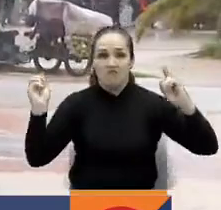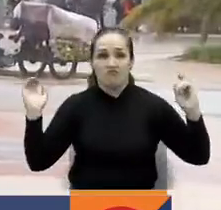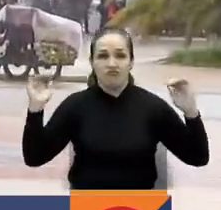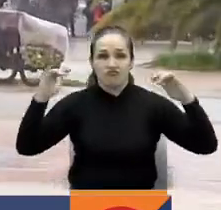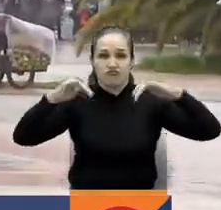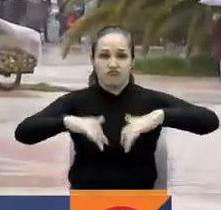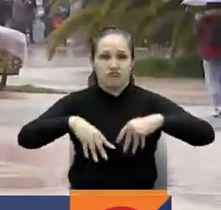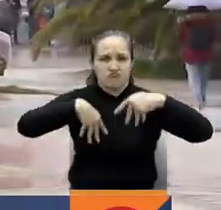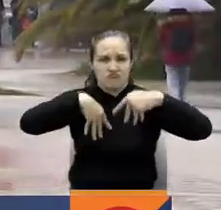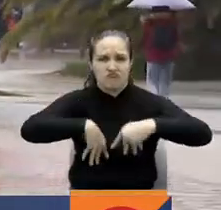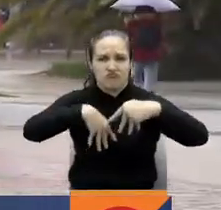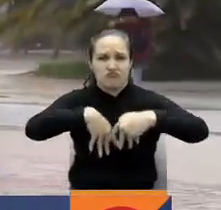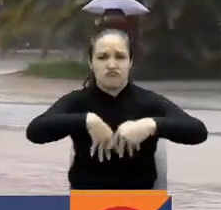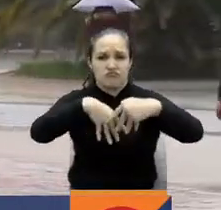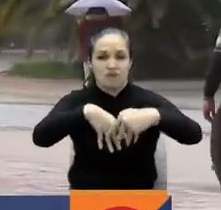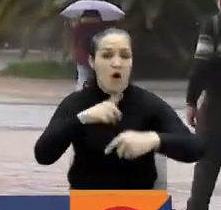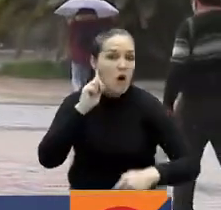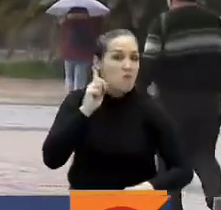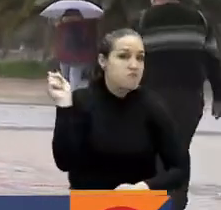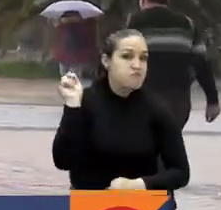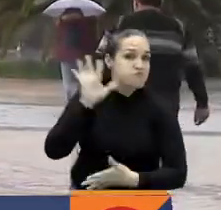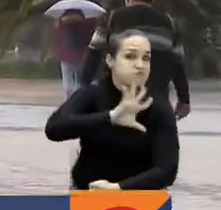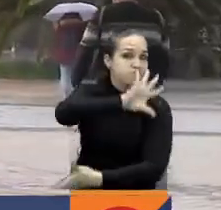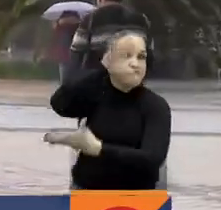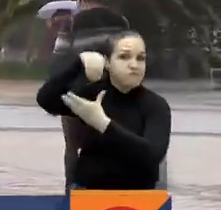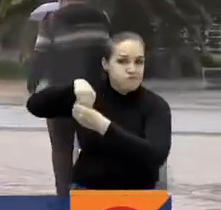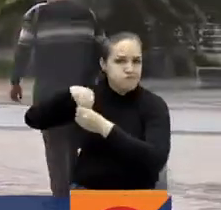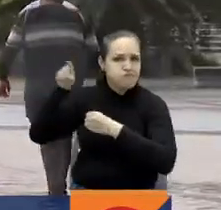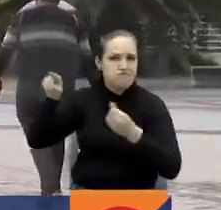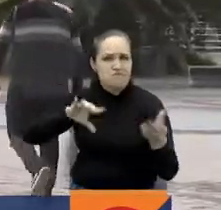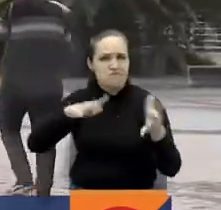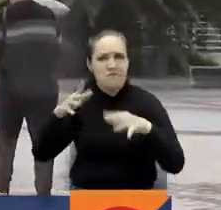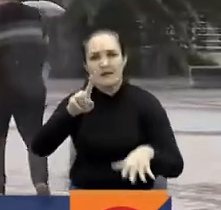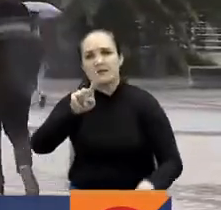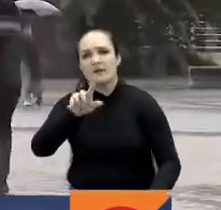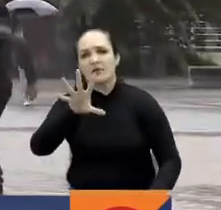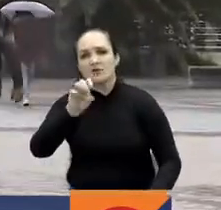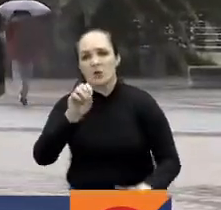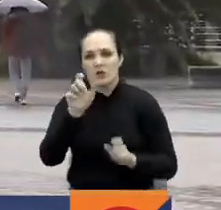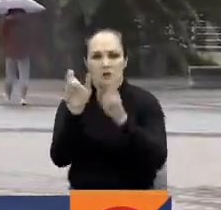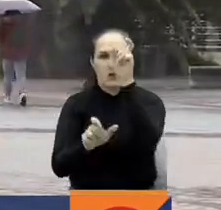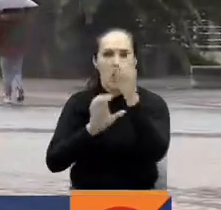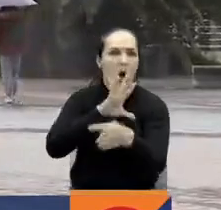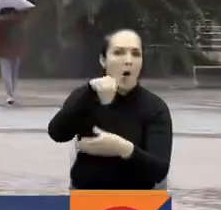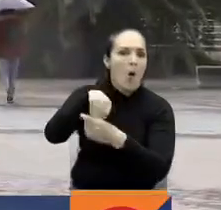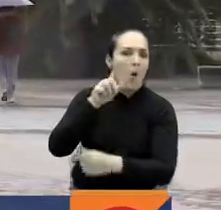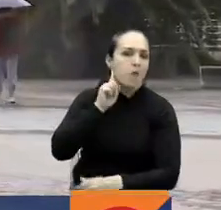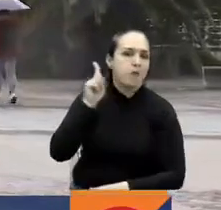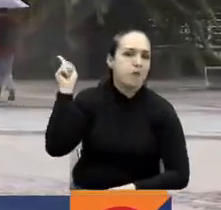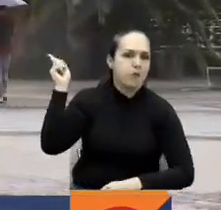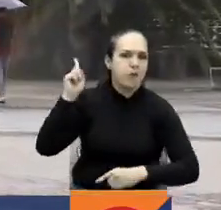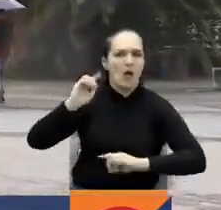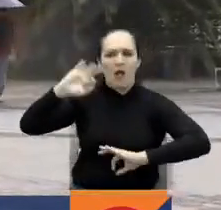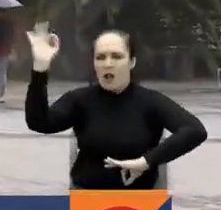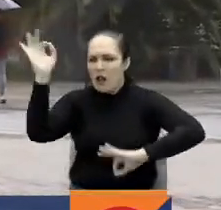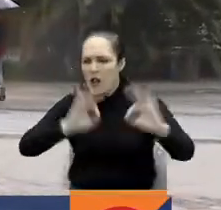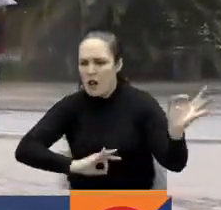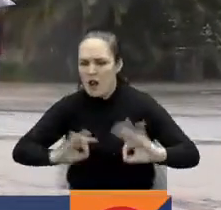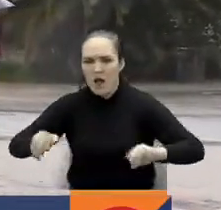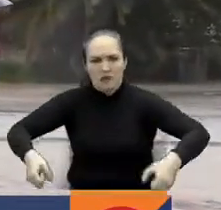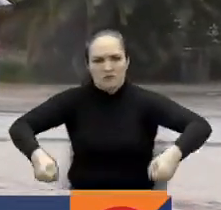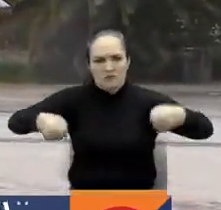manifestaciones. Al interior de la institución se encuentra cerca de 150 personas participando de una olla